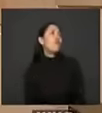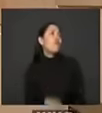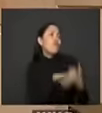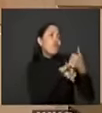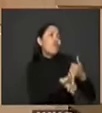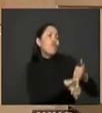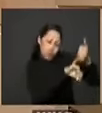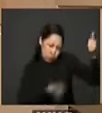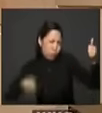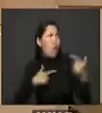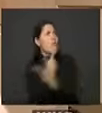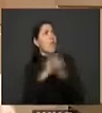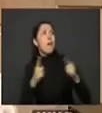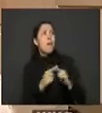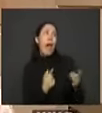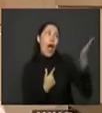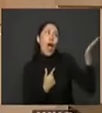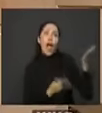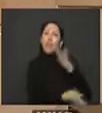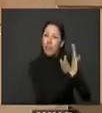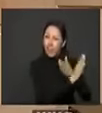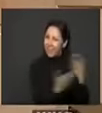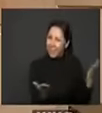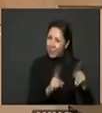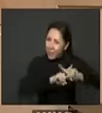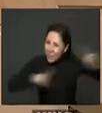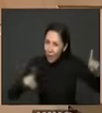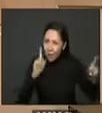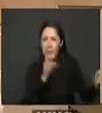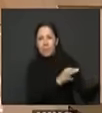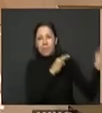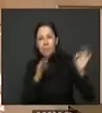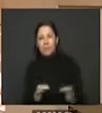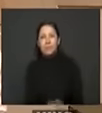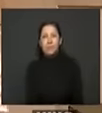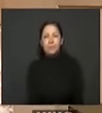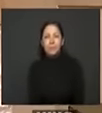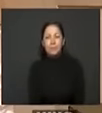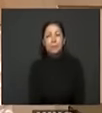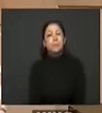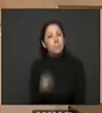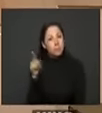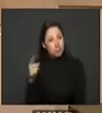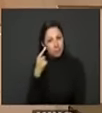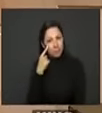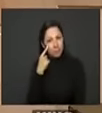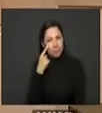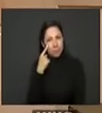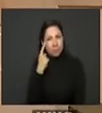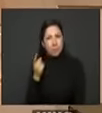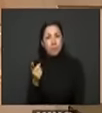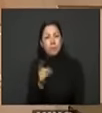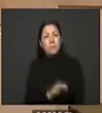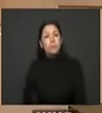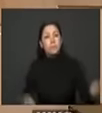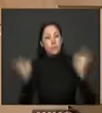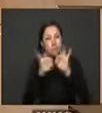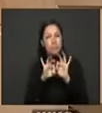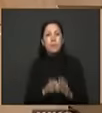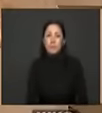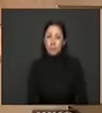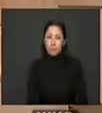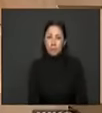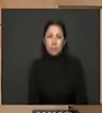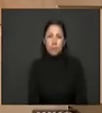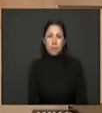económica de sus padres no lo que nosotros necesitamos es que los municipios de Colombia tengan cómo vivir de su economía la que tengan